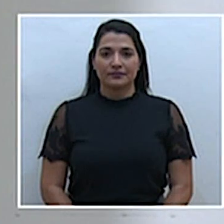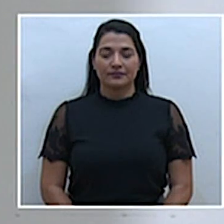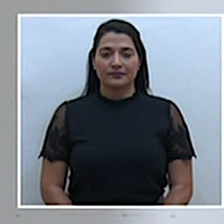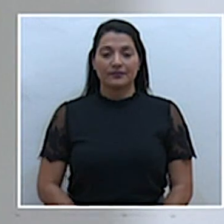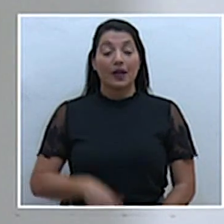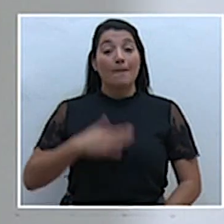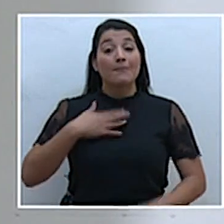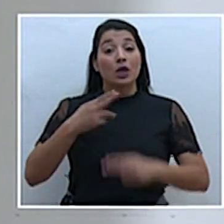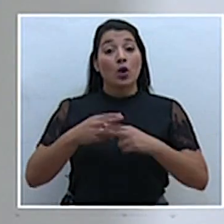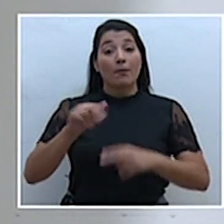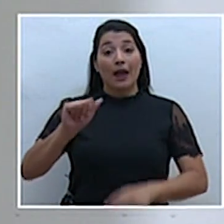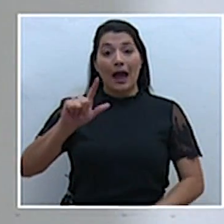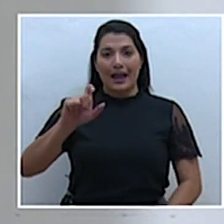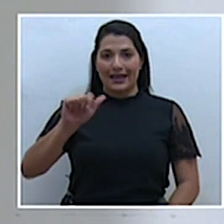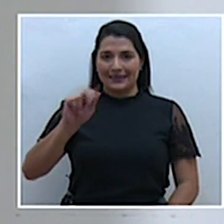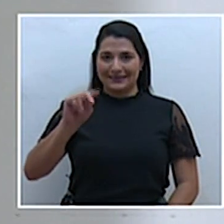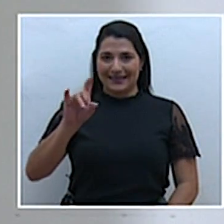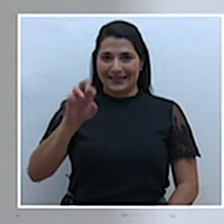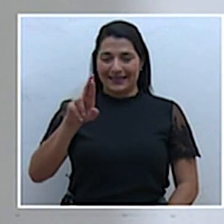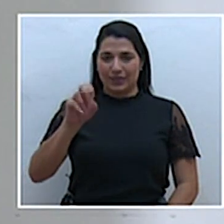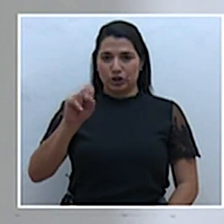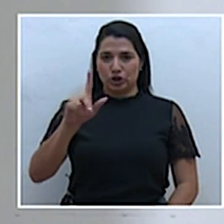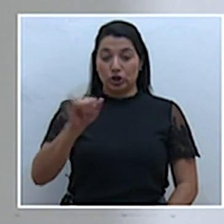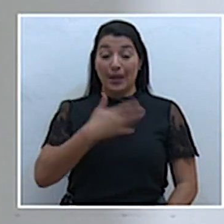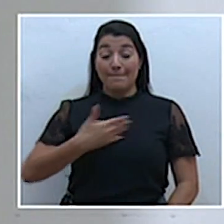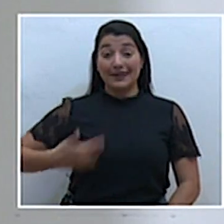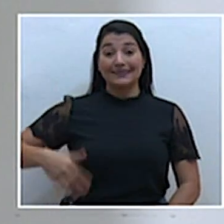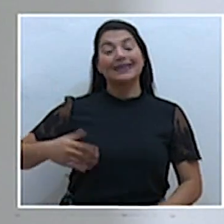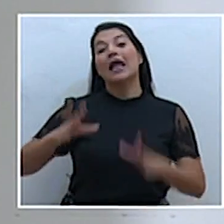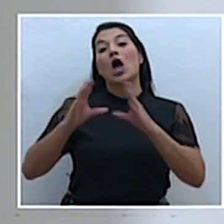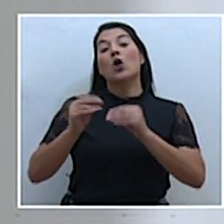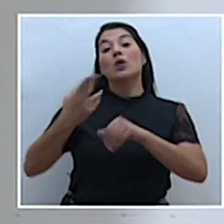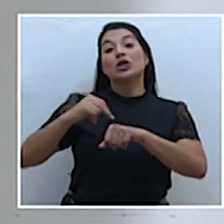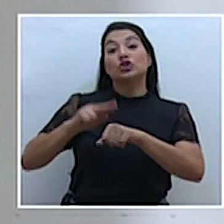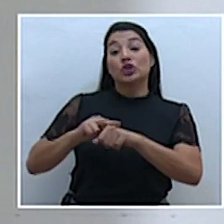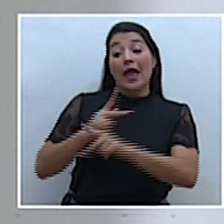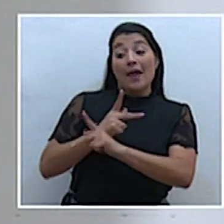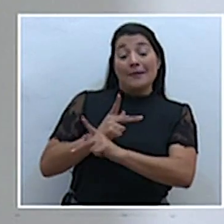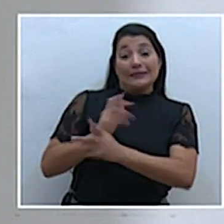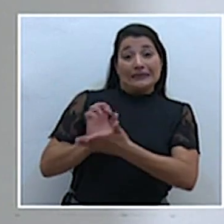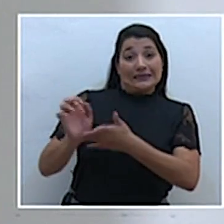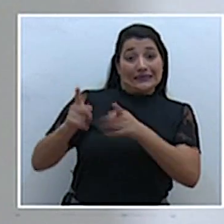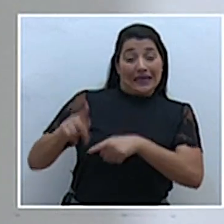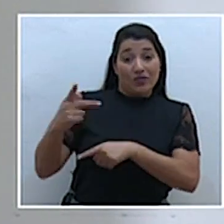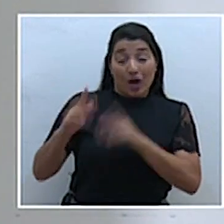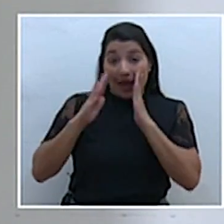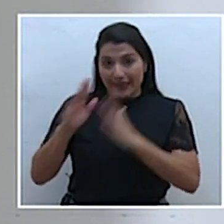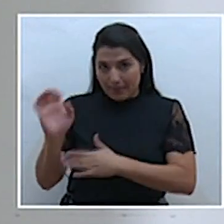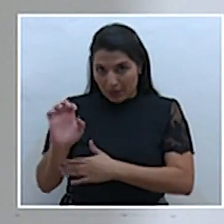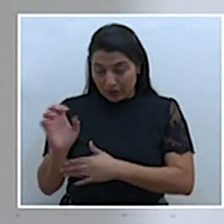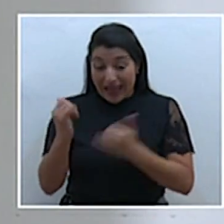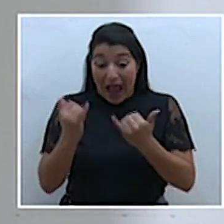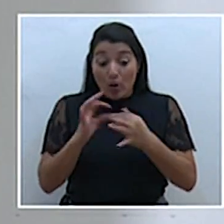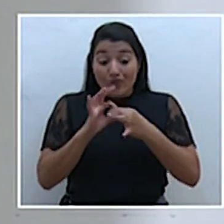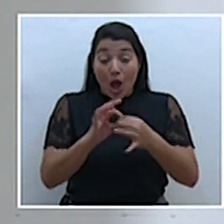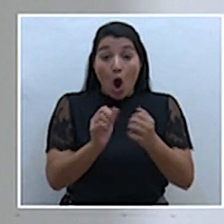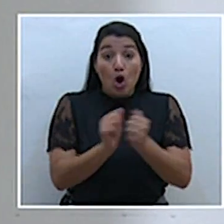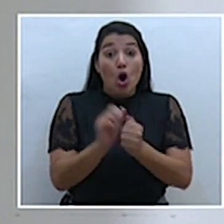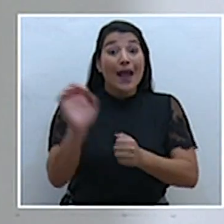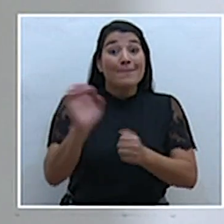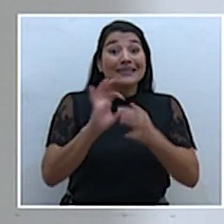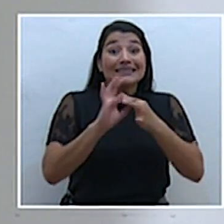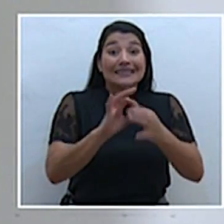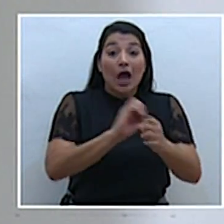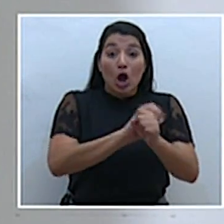Mi nombre es Alexander Solís, presidente de la Comisión Nacional de Prevención de Riesgos y Atención de Emergencias. En el contexto de la emergencia por